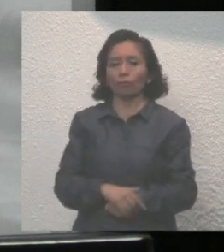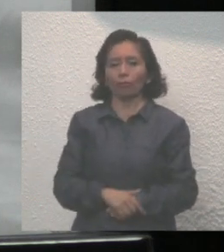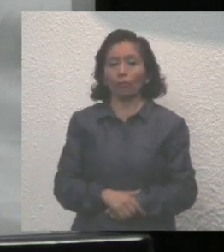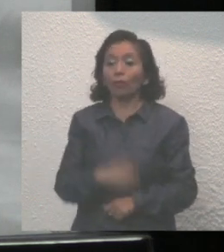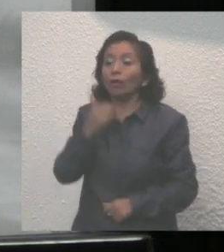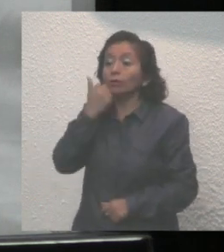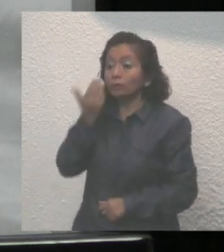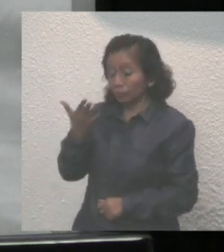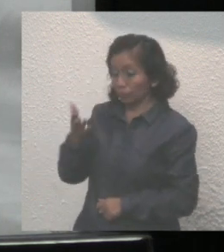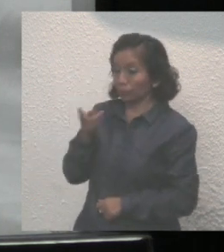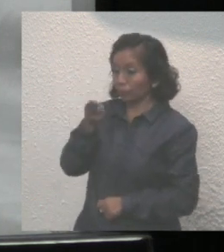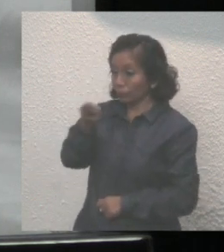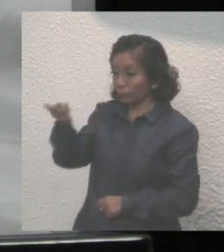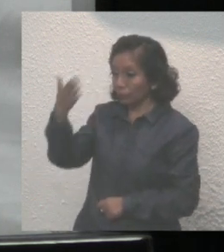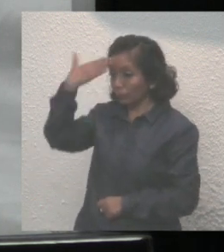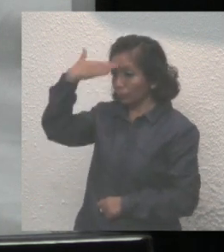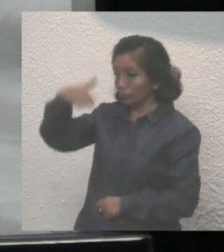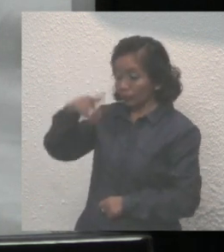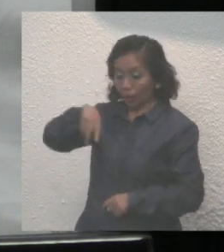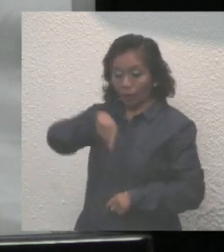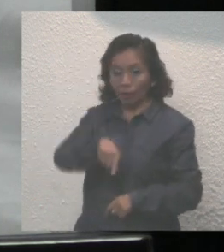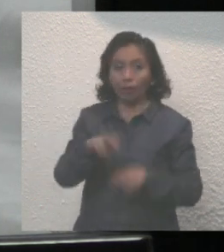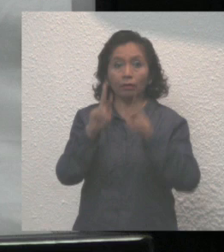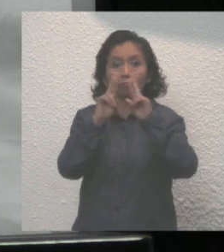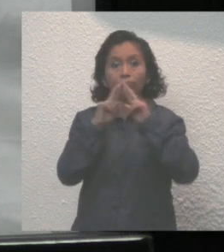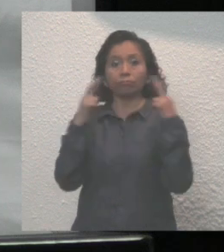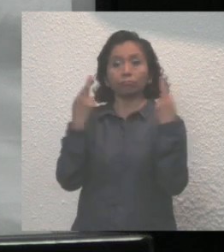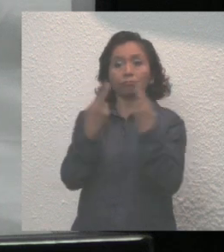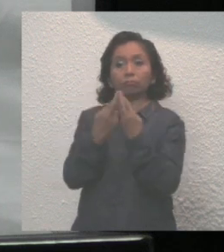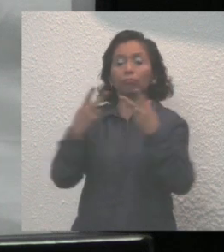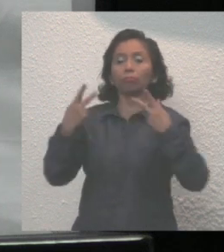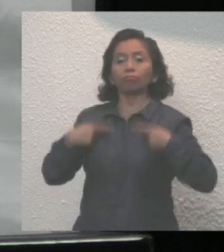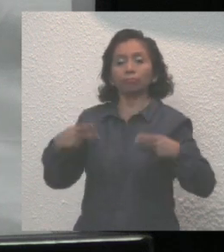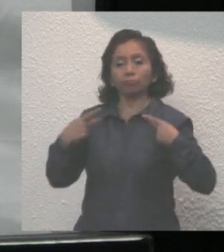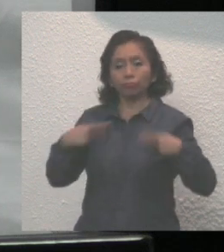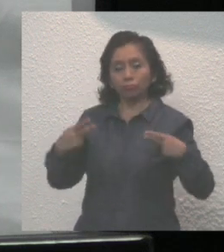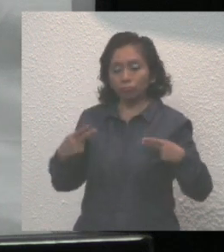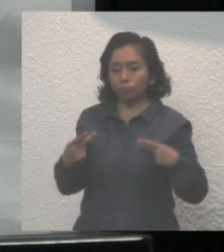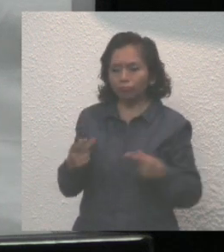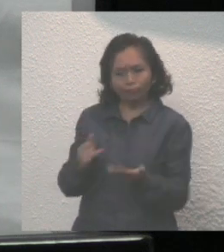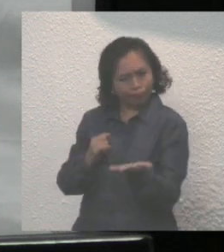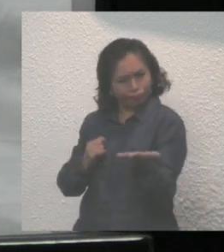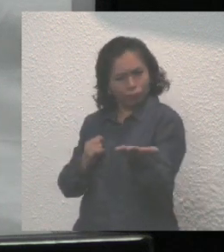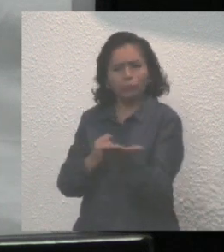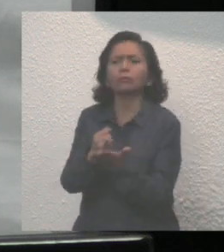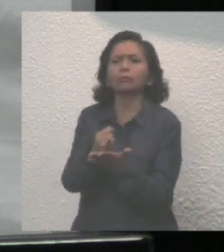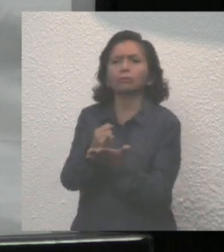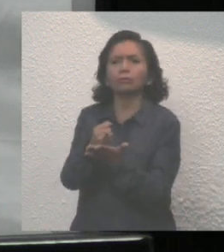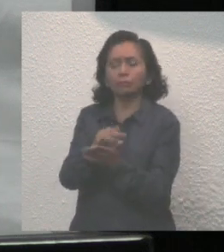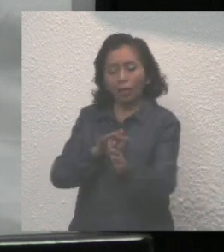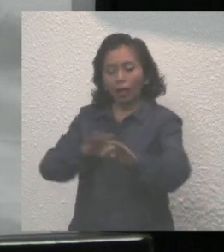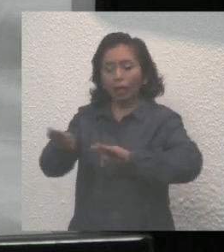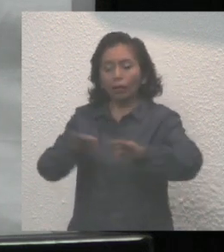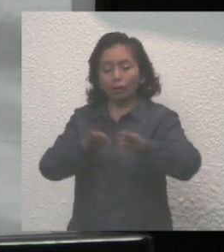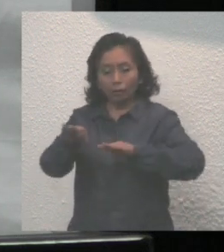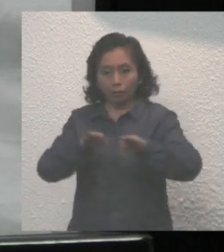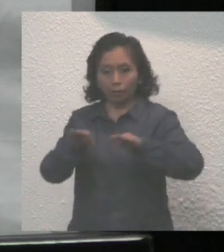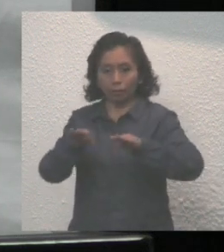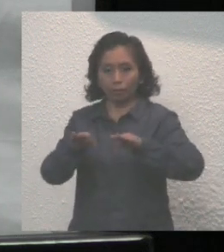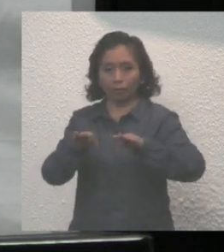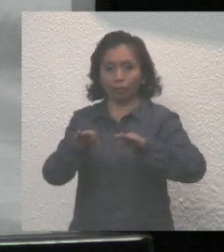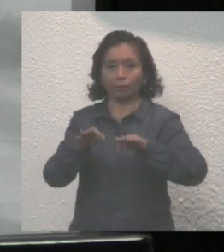quiero que sepa que en este recinto habemos personas comprometidas y decididas a trabajar por la grandeza